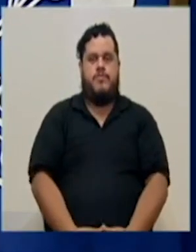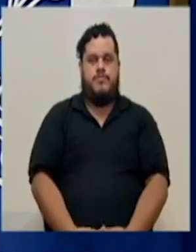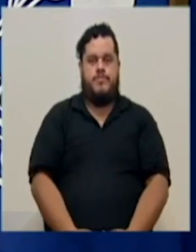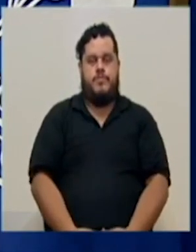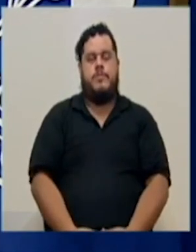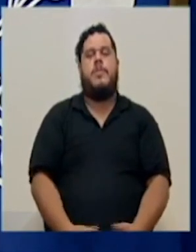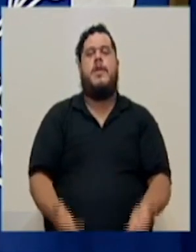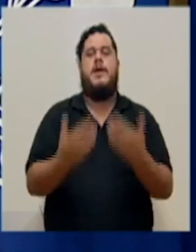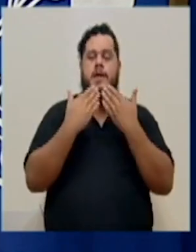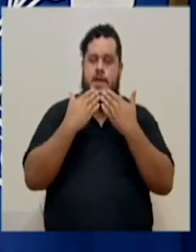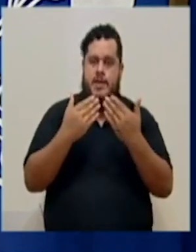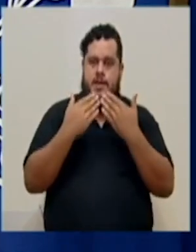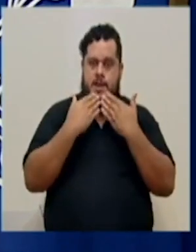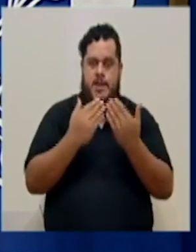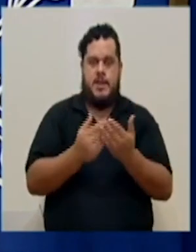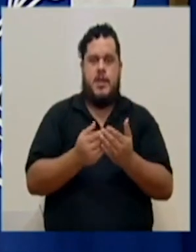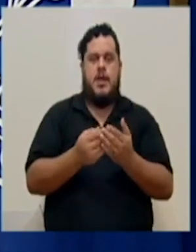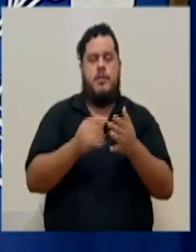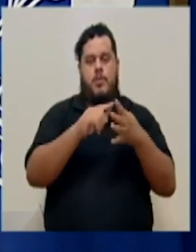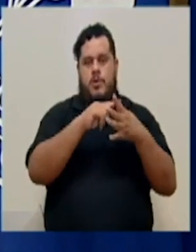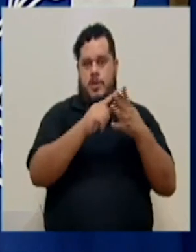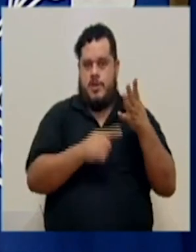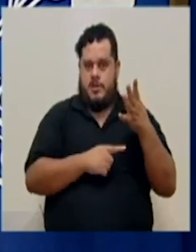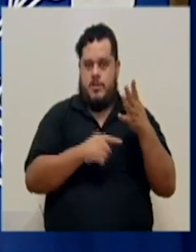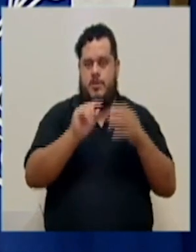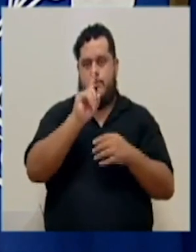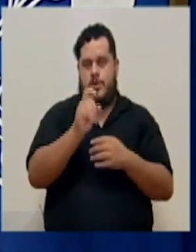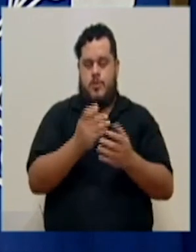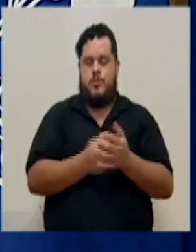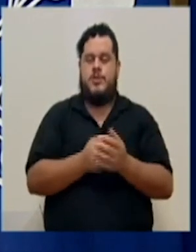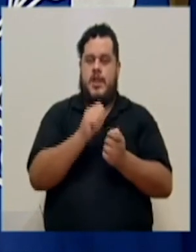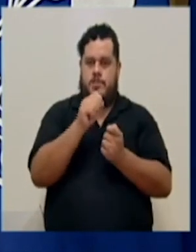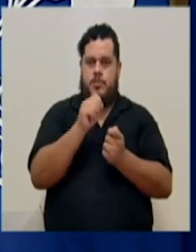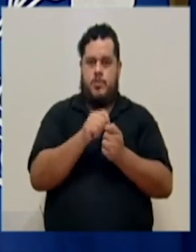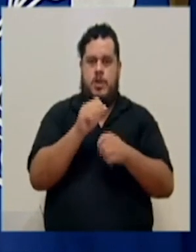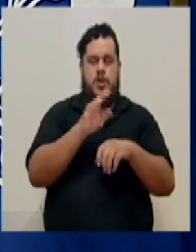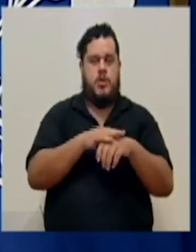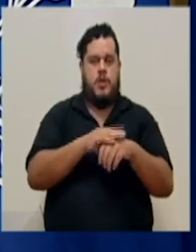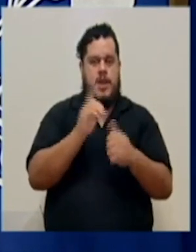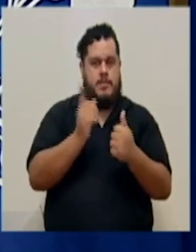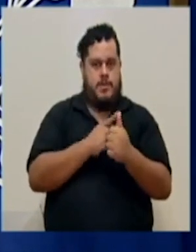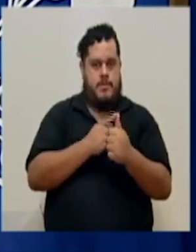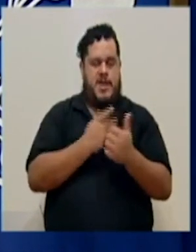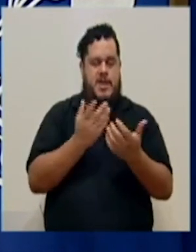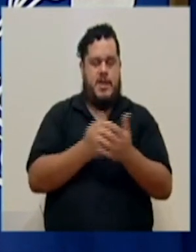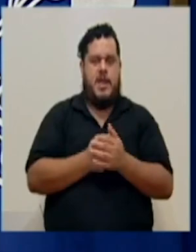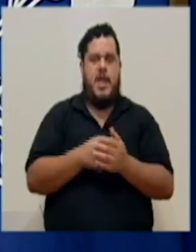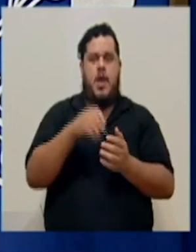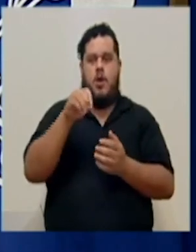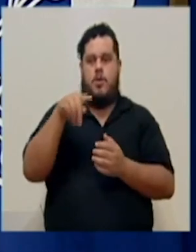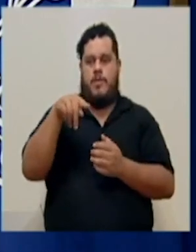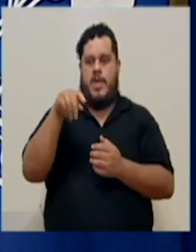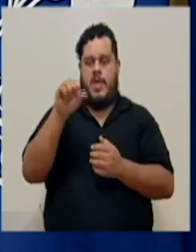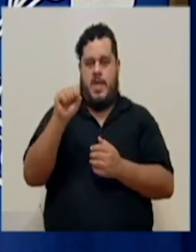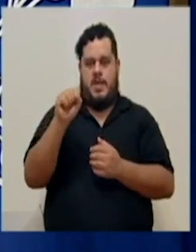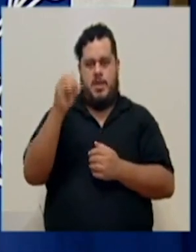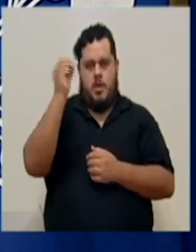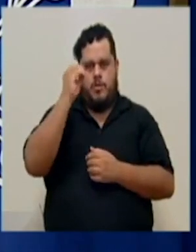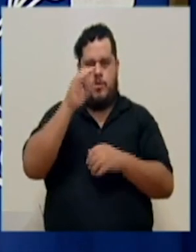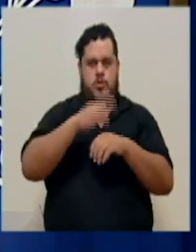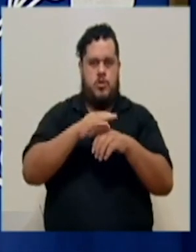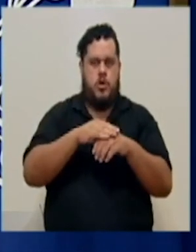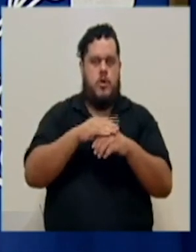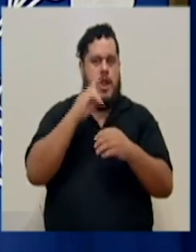Sí, gracias, Sebastián, por sus cuatro preguntas bien puntuales. Con respecto a la primera, el pronunciamiento de OPS sobre las